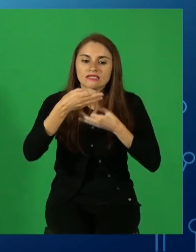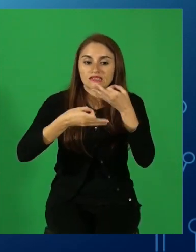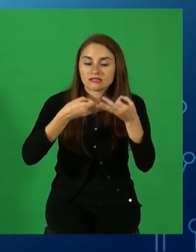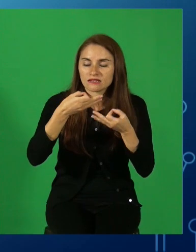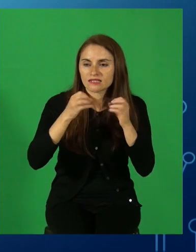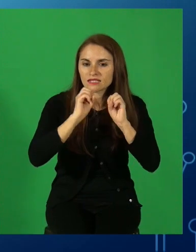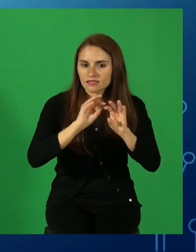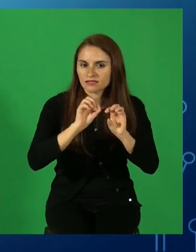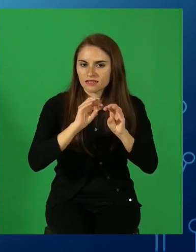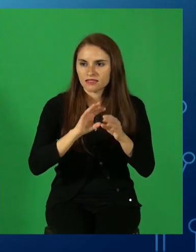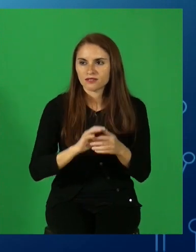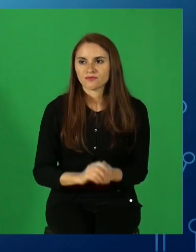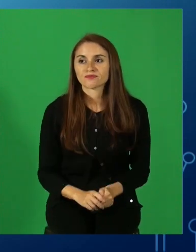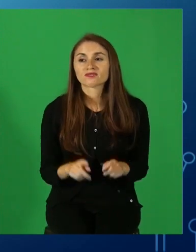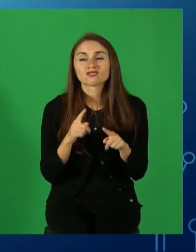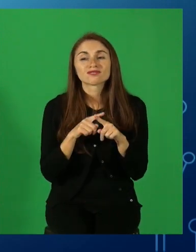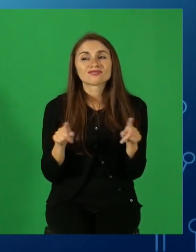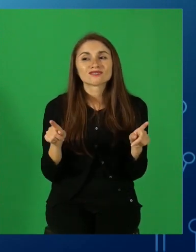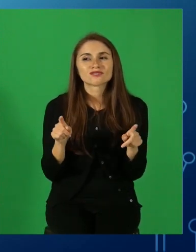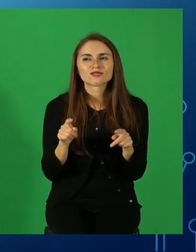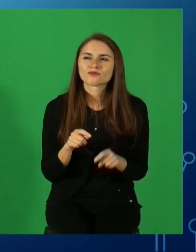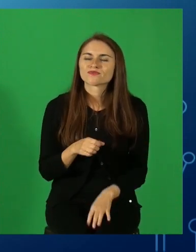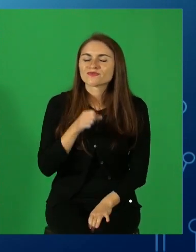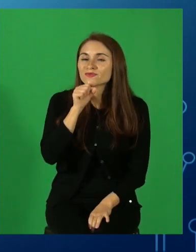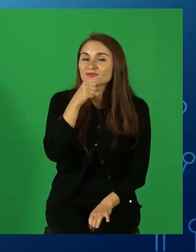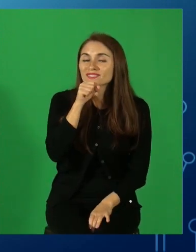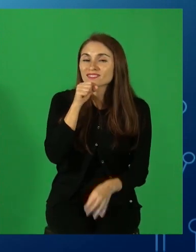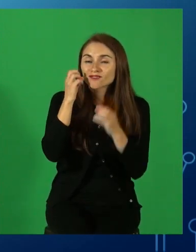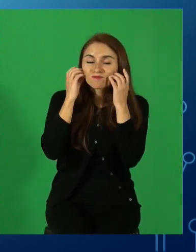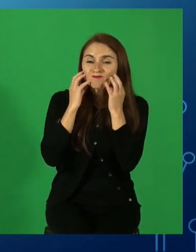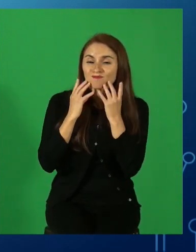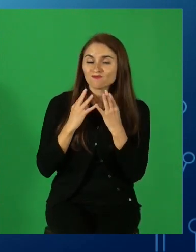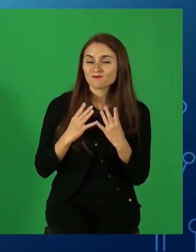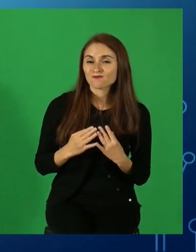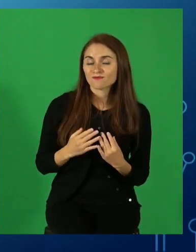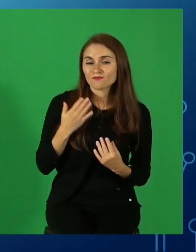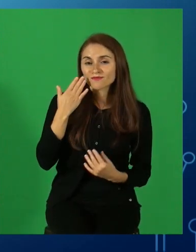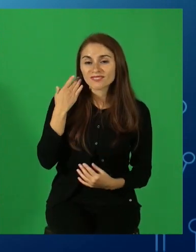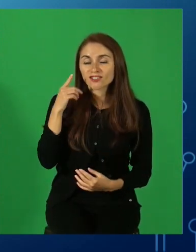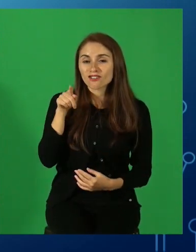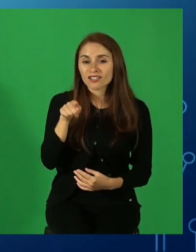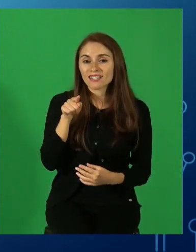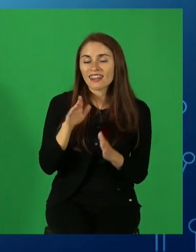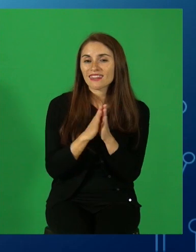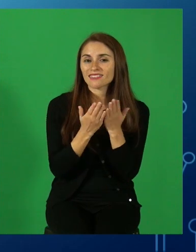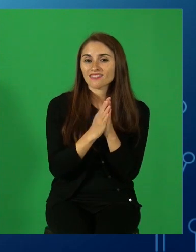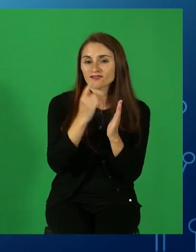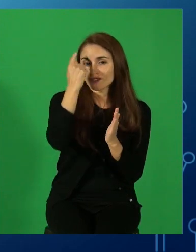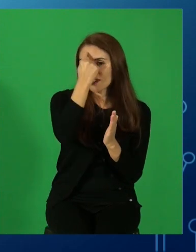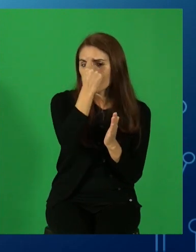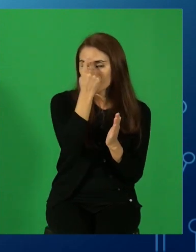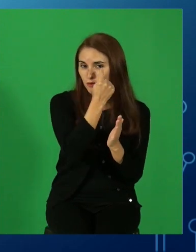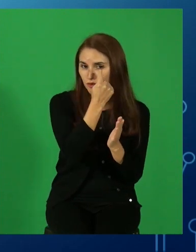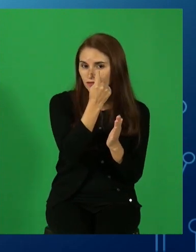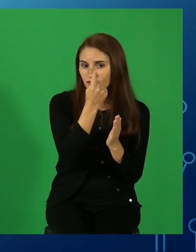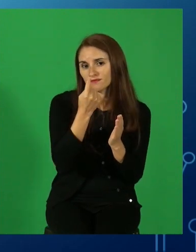Acá tenemos a Albus, de Harry Potter, también esperando que conozcan la obra. ¿En qué